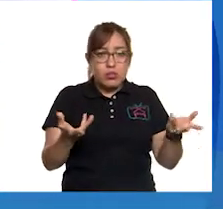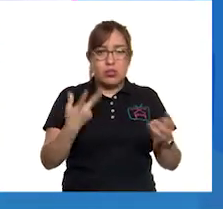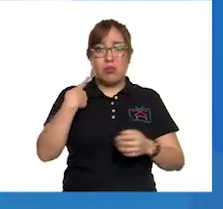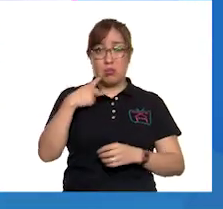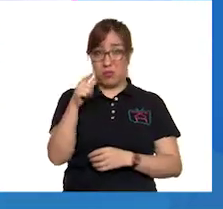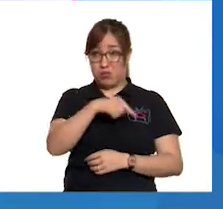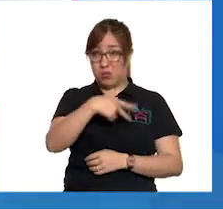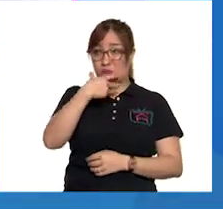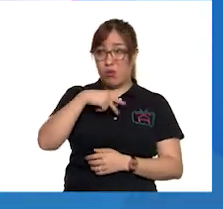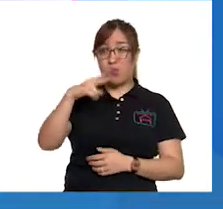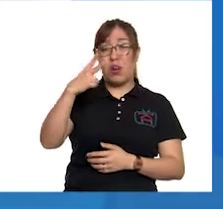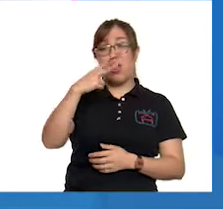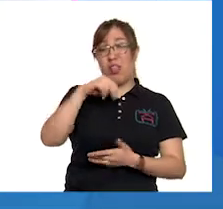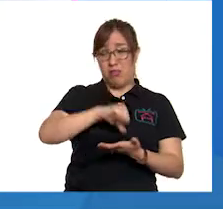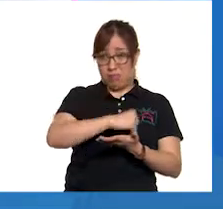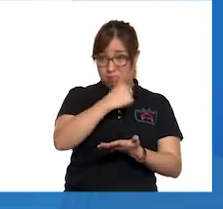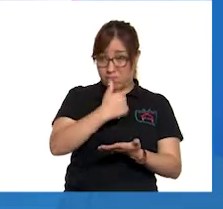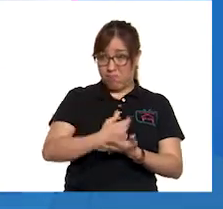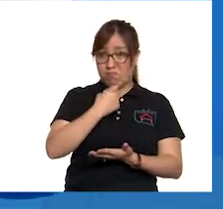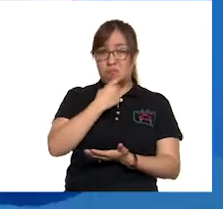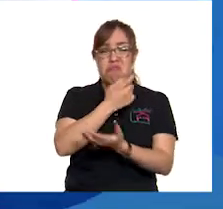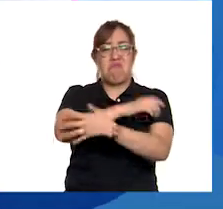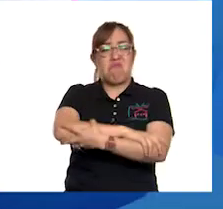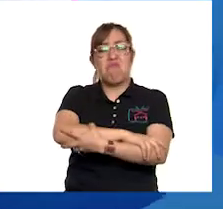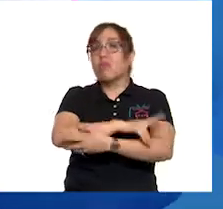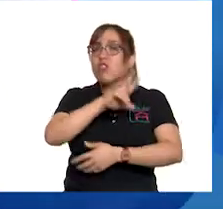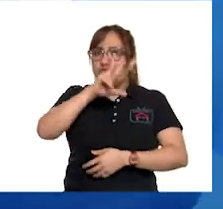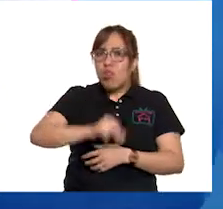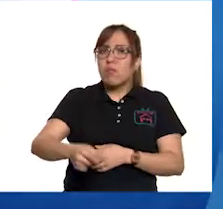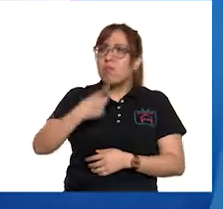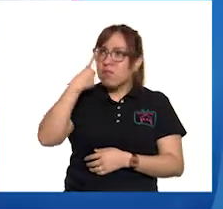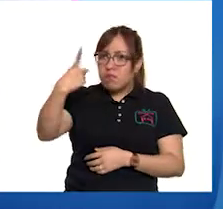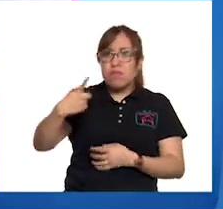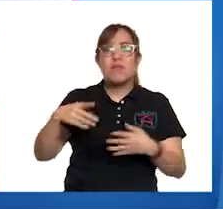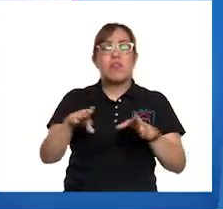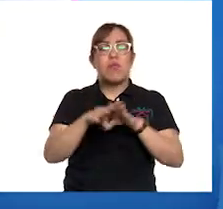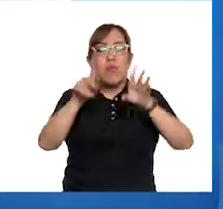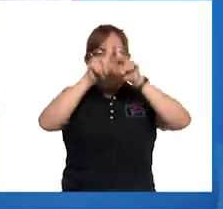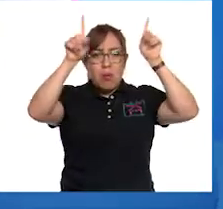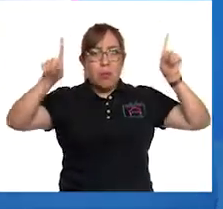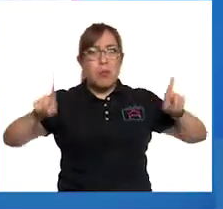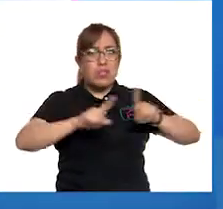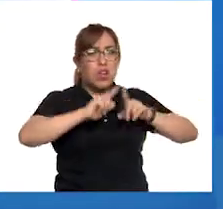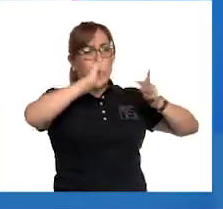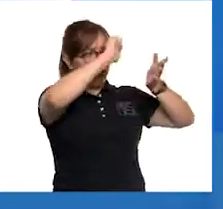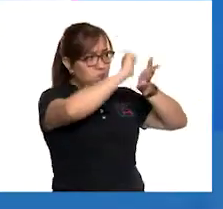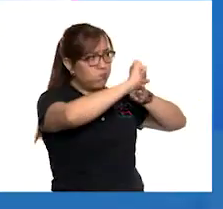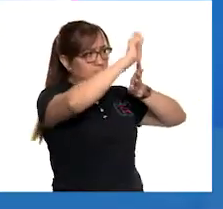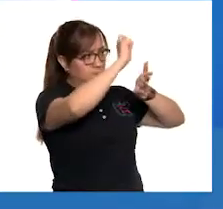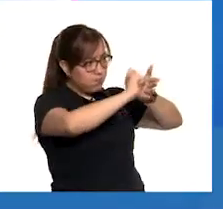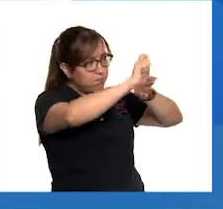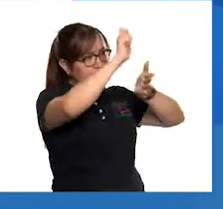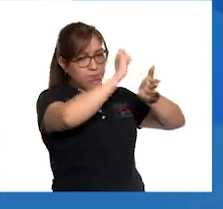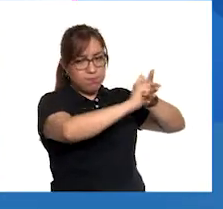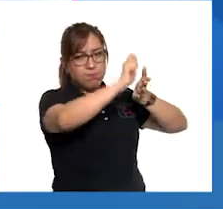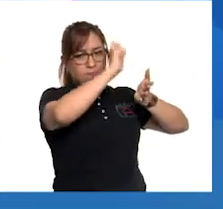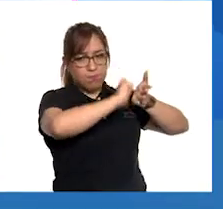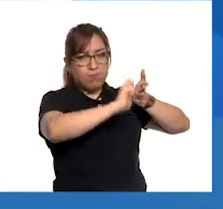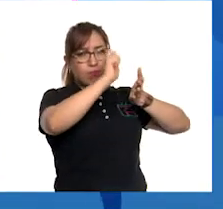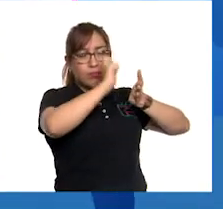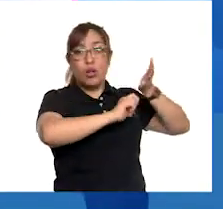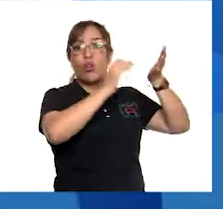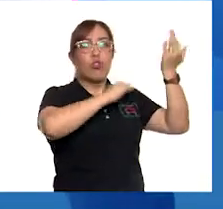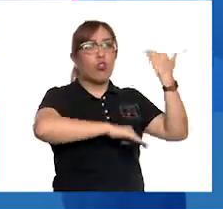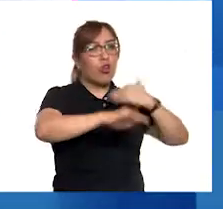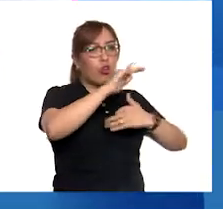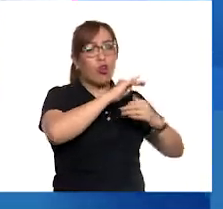brazos cruzados. Tomó un pizarrón y un gis y empezó a escribir ahí todas las órdenes. Y con